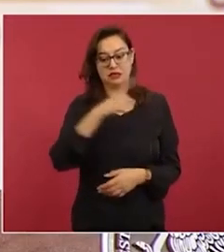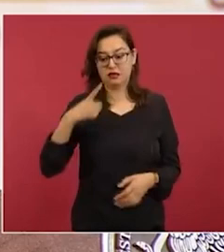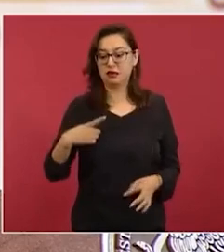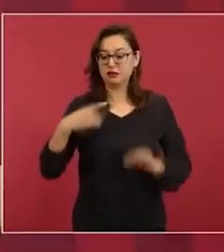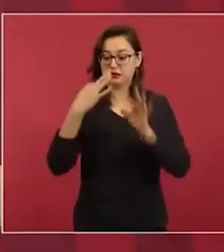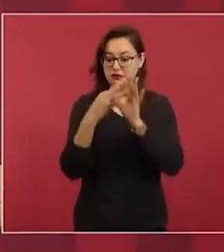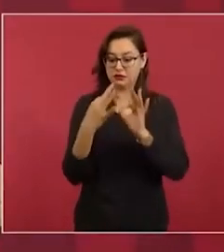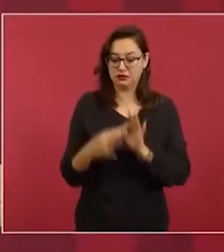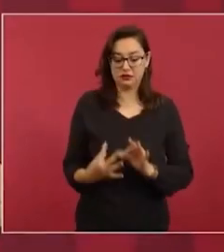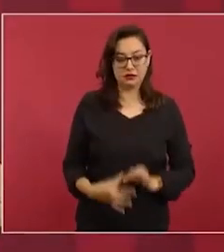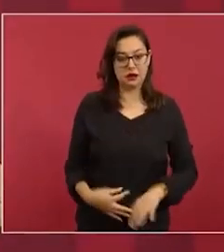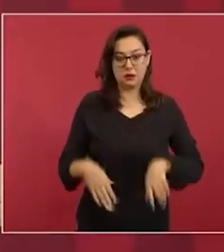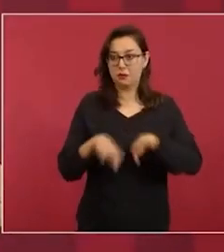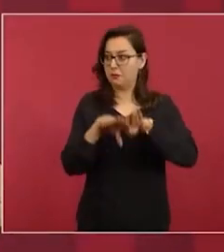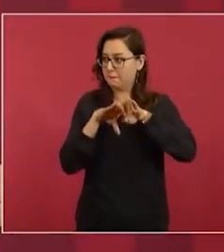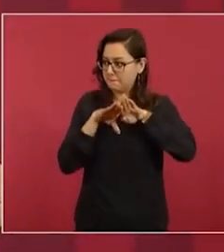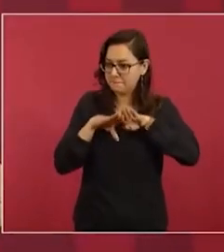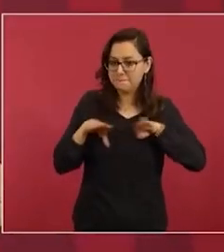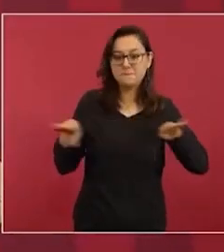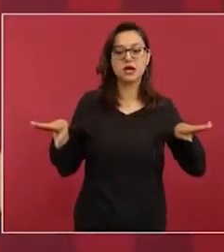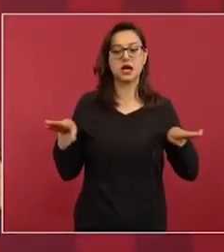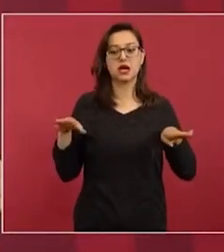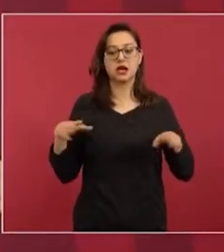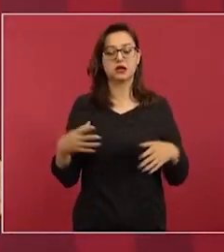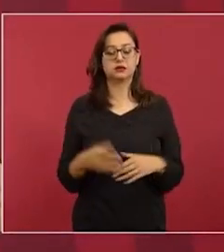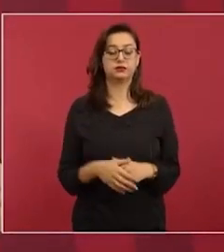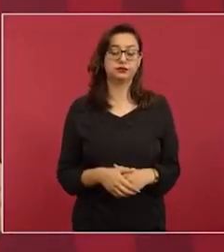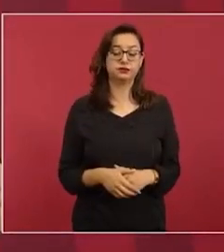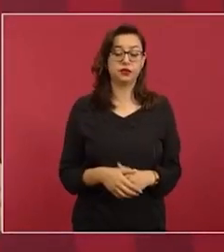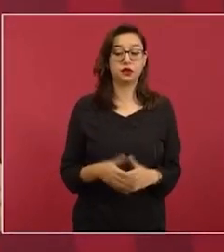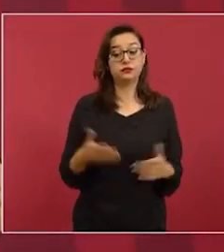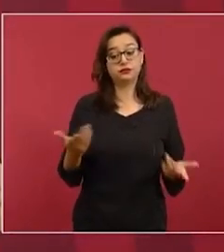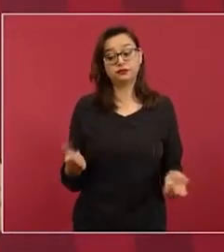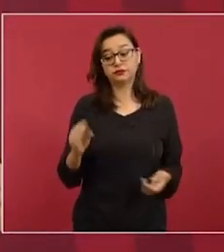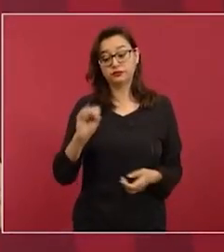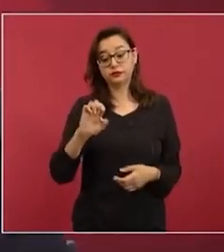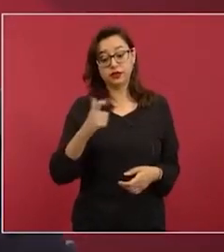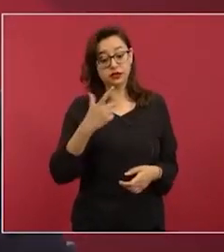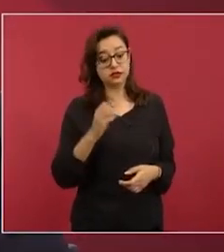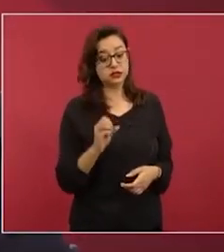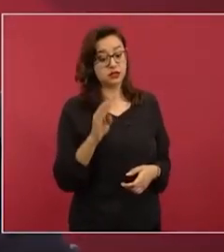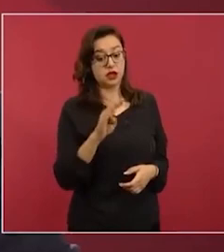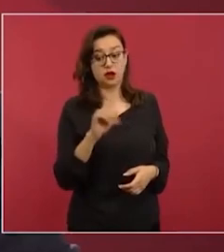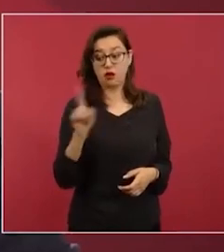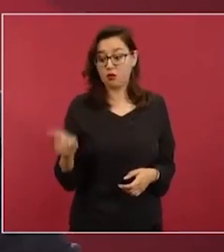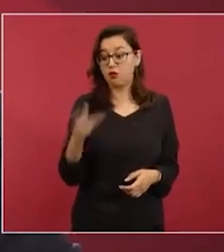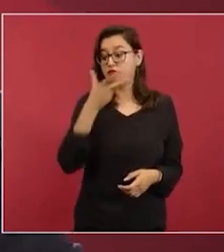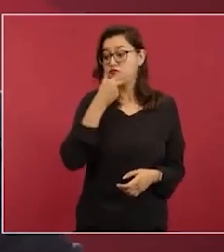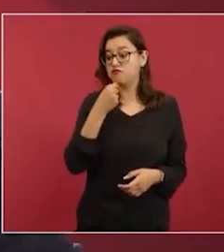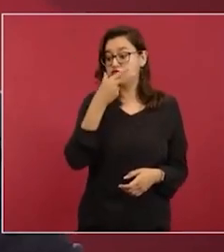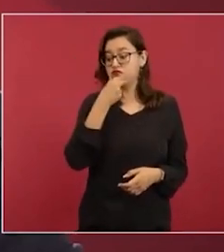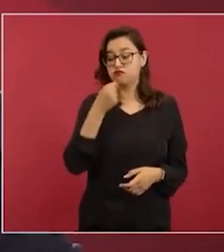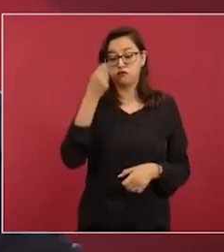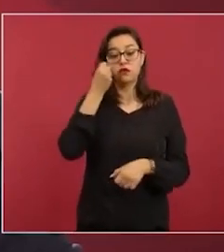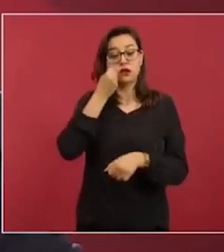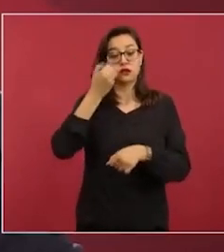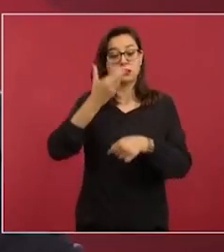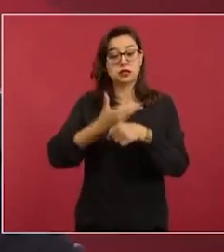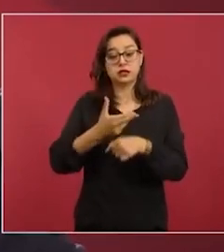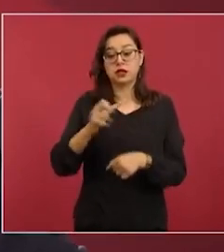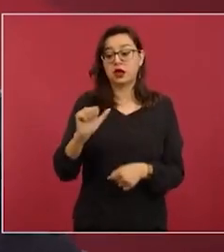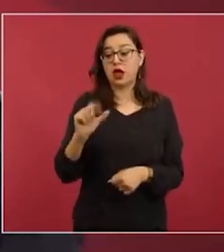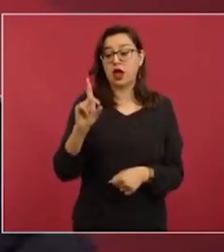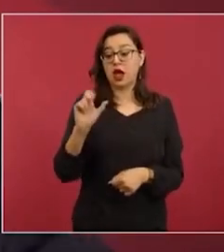el secretario de Gobernación Adán Augusto López Hernández?